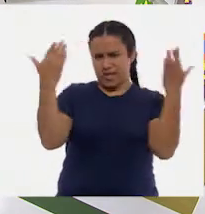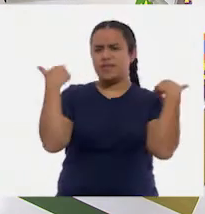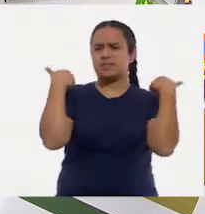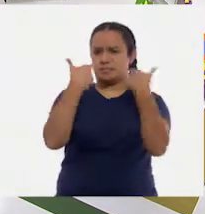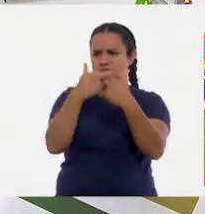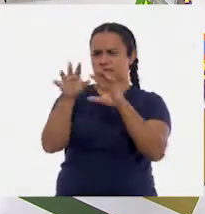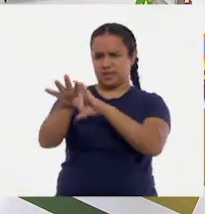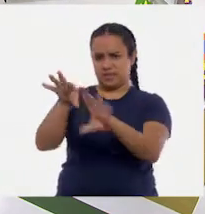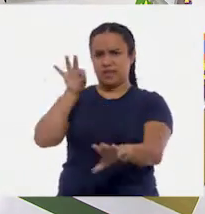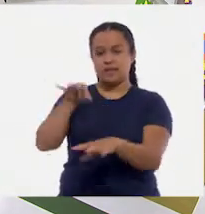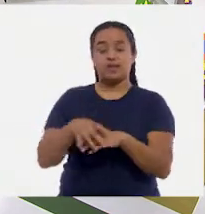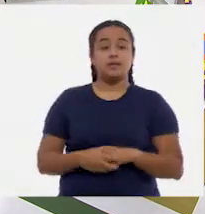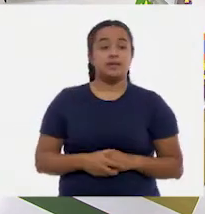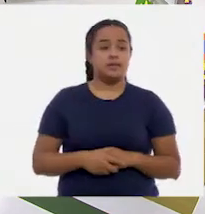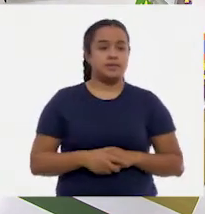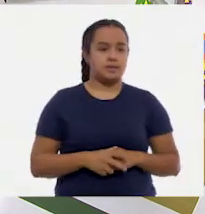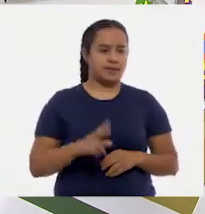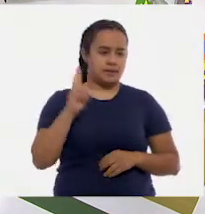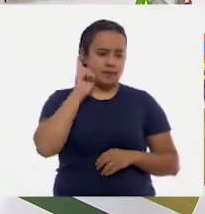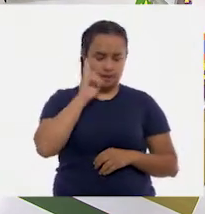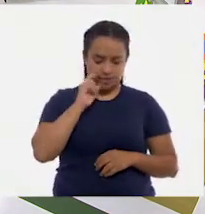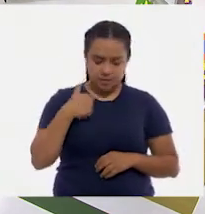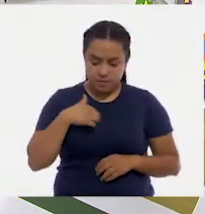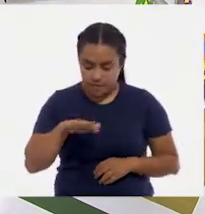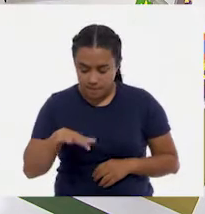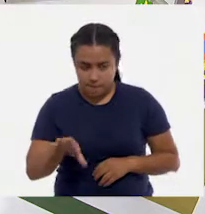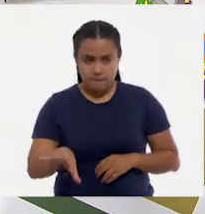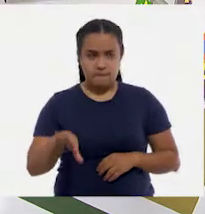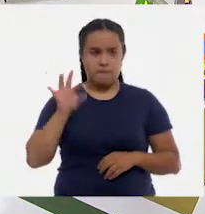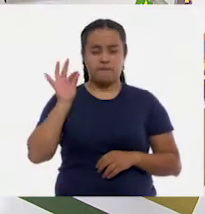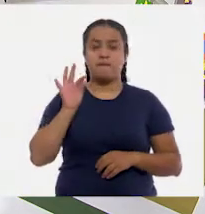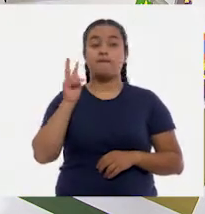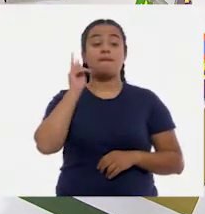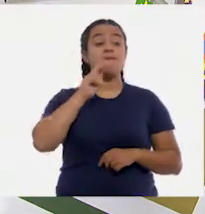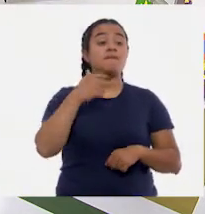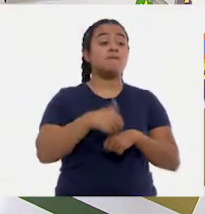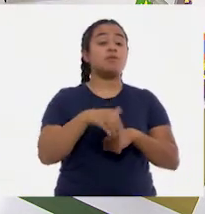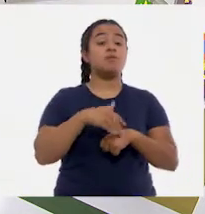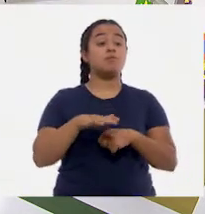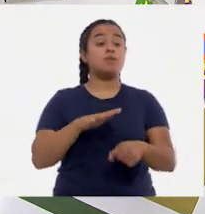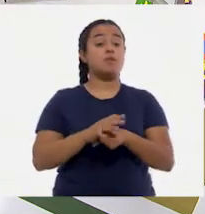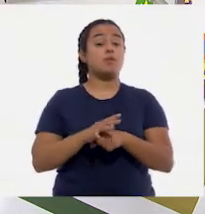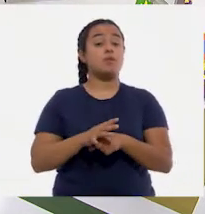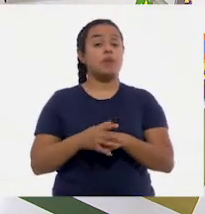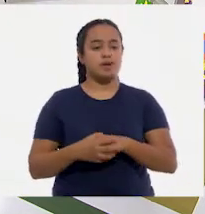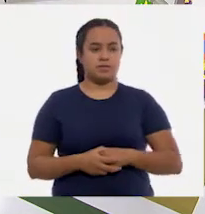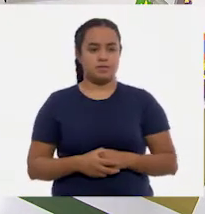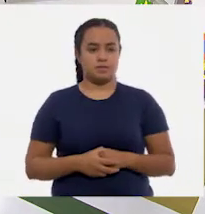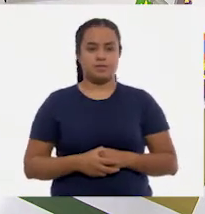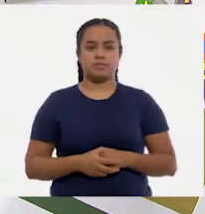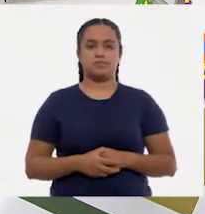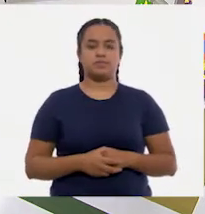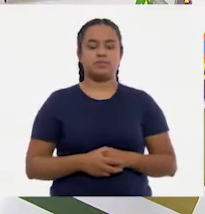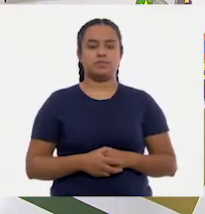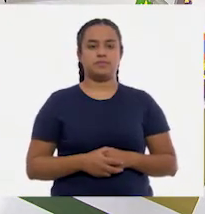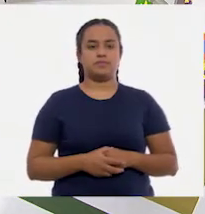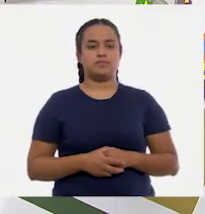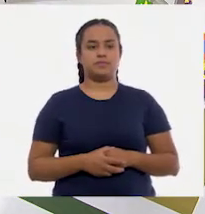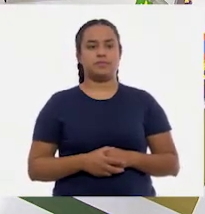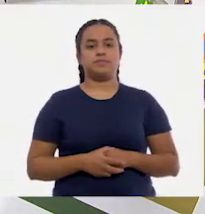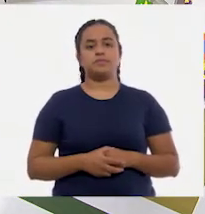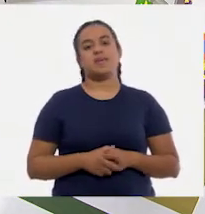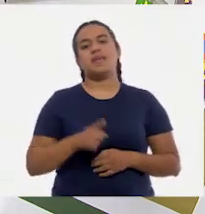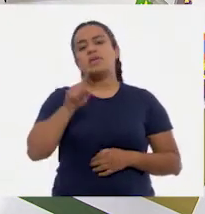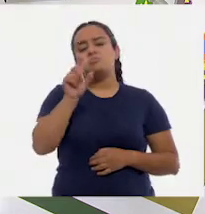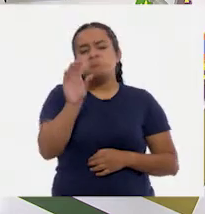escogo uno. Vamos a escoger uno de por acá. A ver qué número nos va a caer. Niñas y niños, ayúdenme. Ay, me